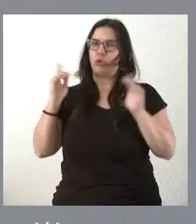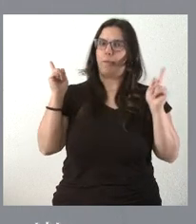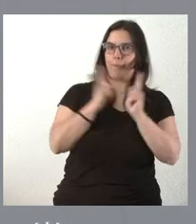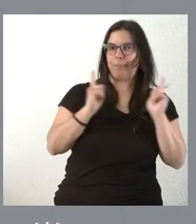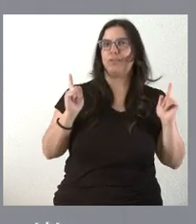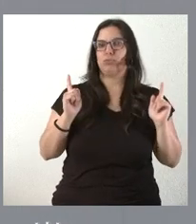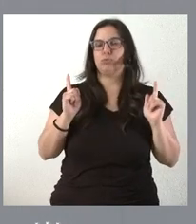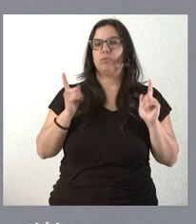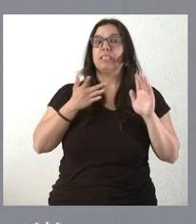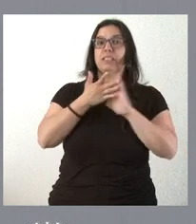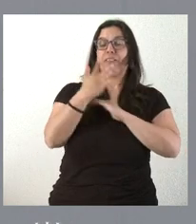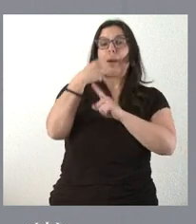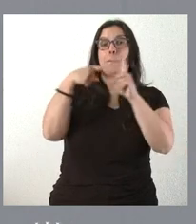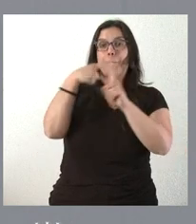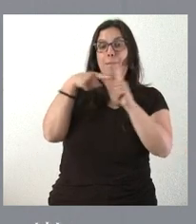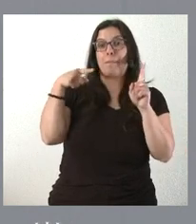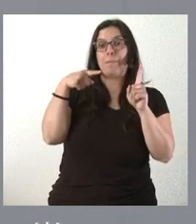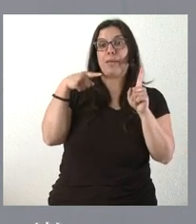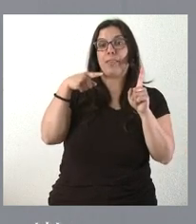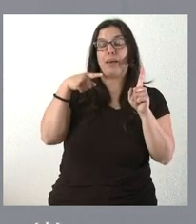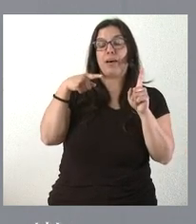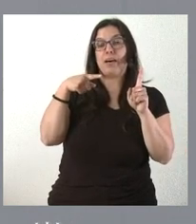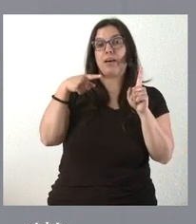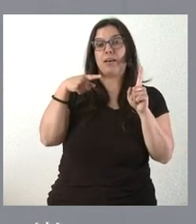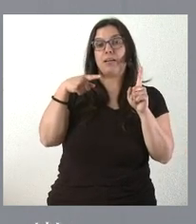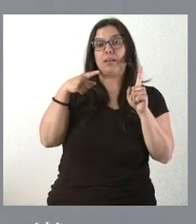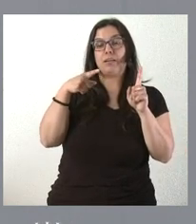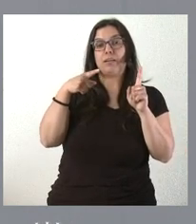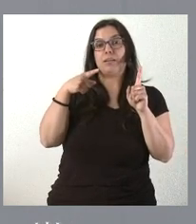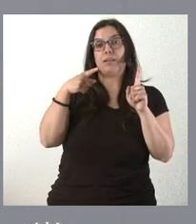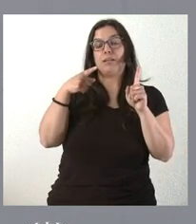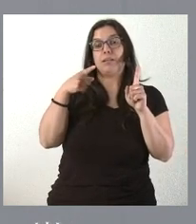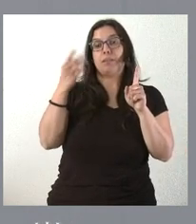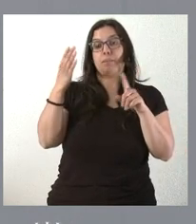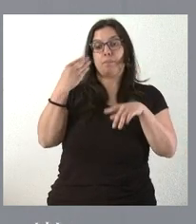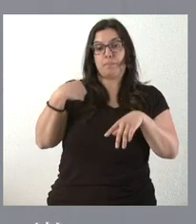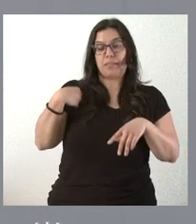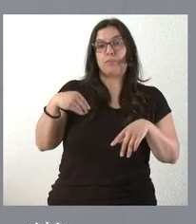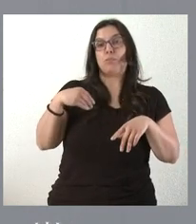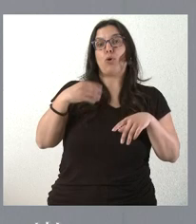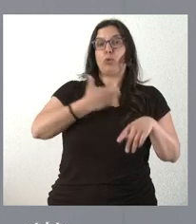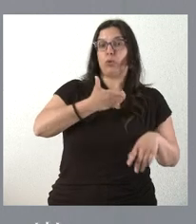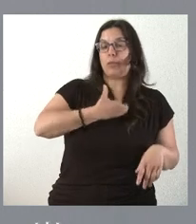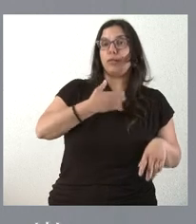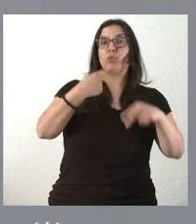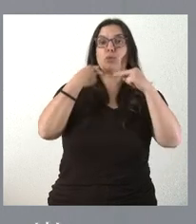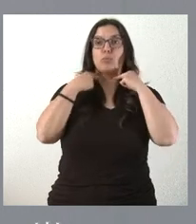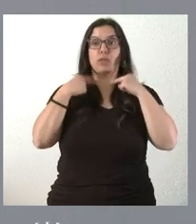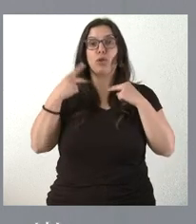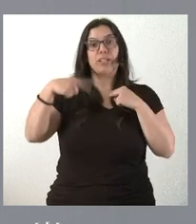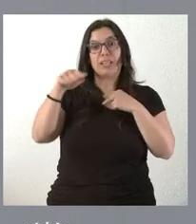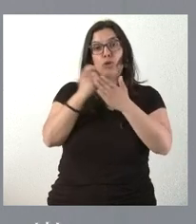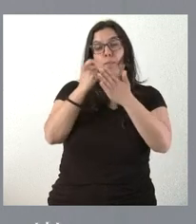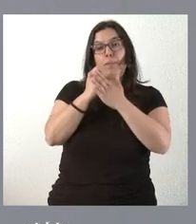incluso bastante más bajo que la media de lo que es el periodo medio de pago por parte de las corporaciones locales, que son 33